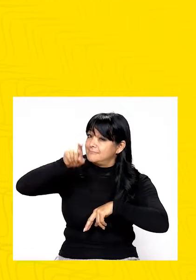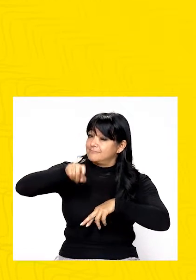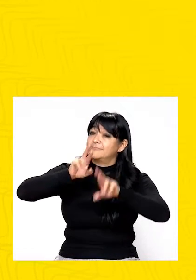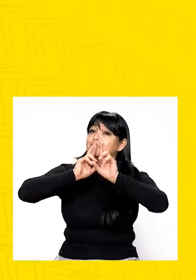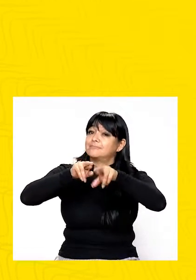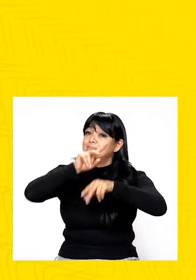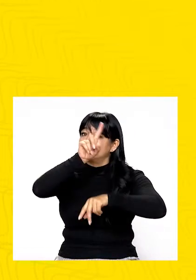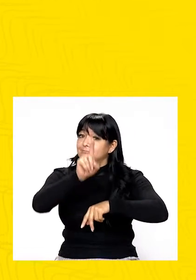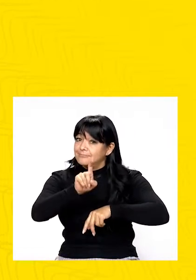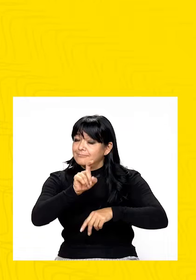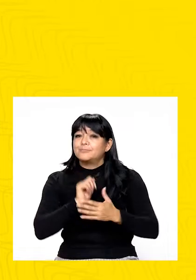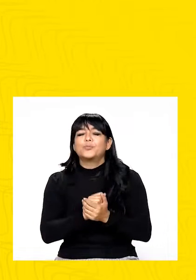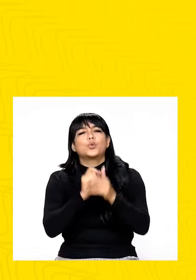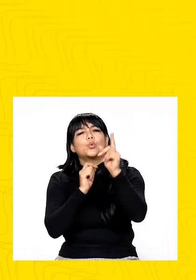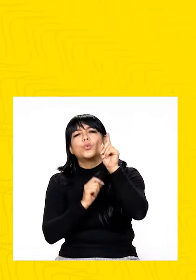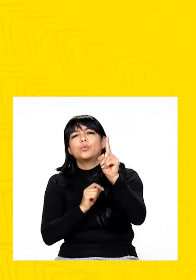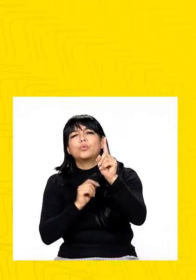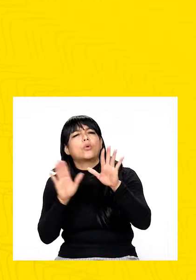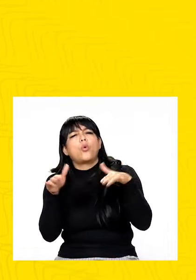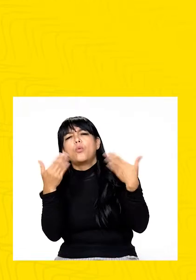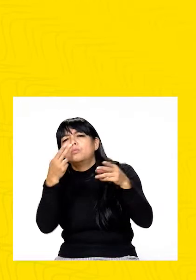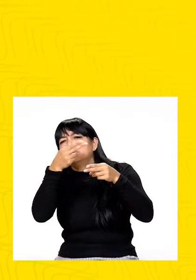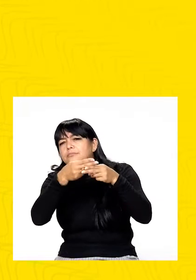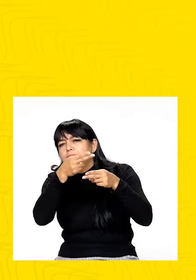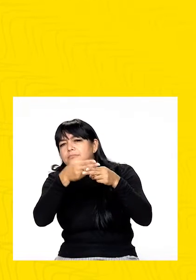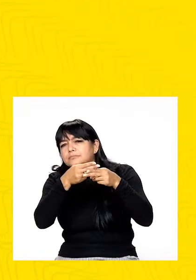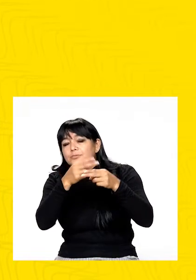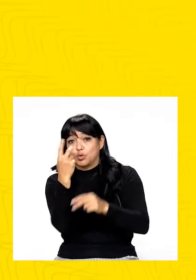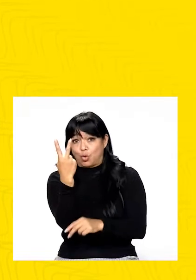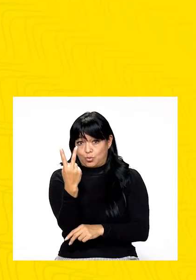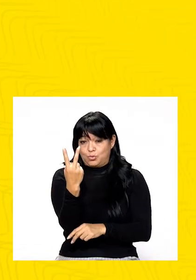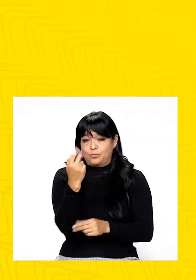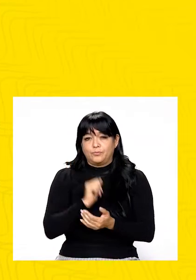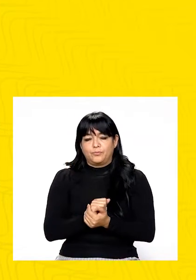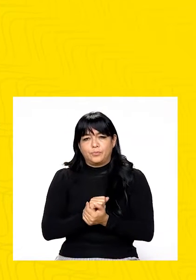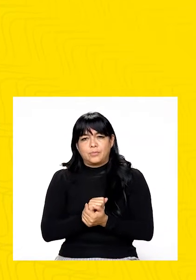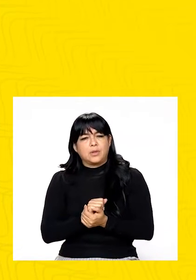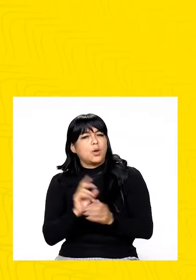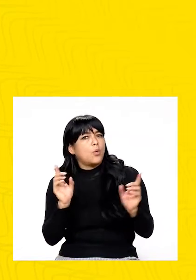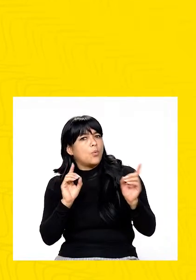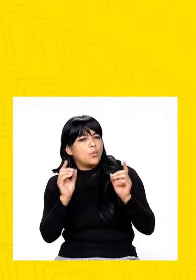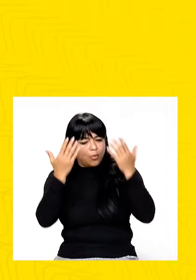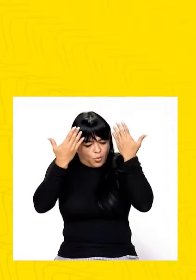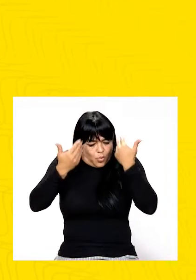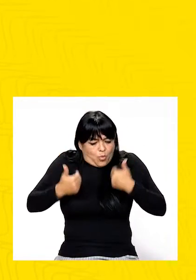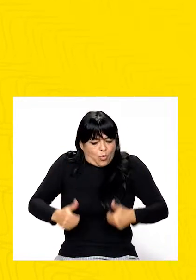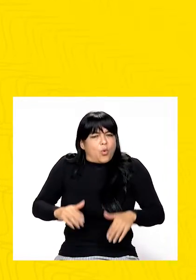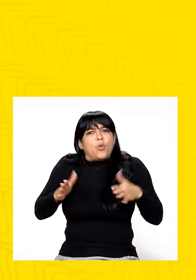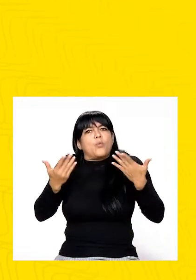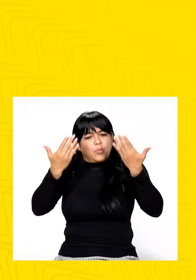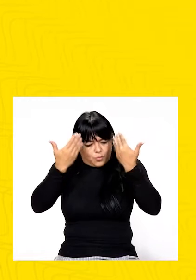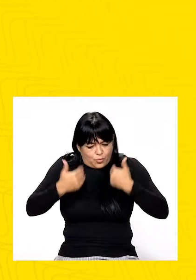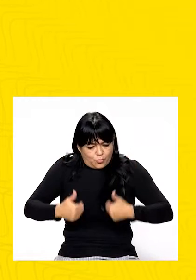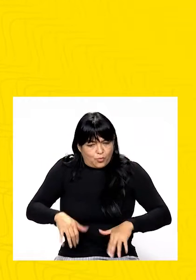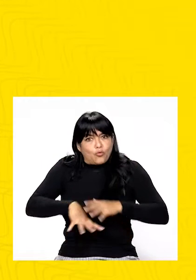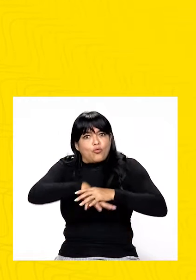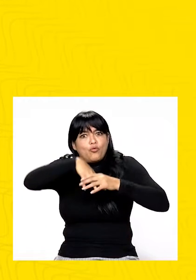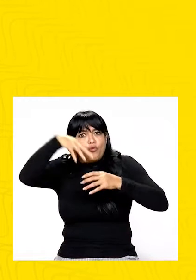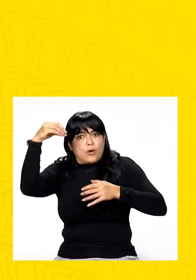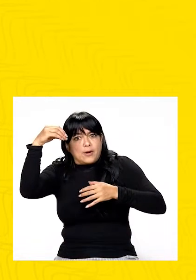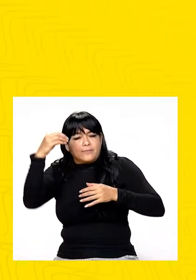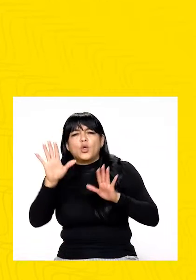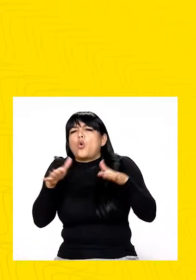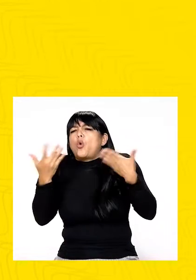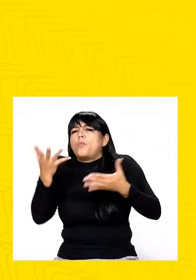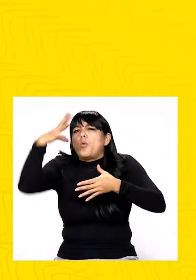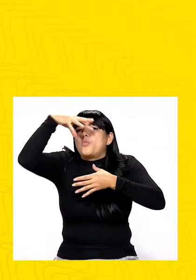necesario responder a estas preguntas. 1. ¿Cómo se llama? 2. ¿Cómo es por fuera?